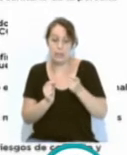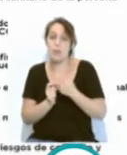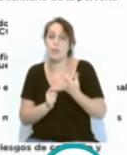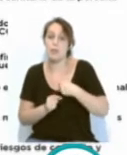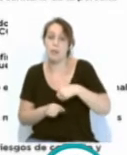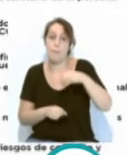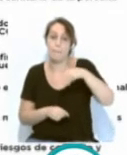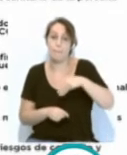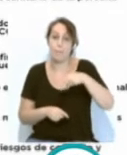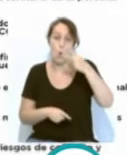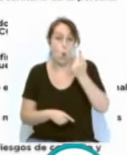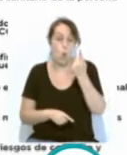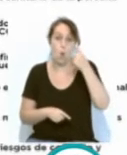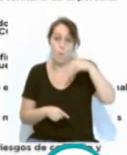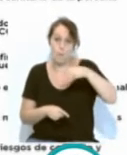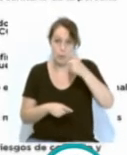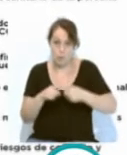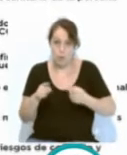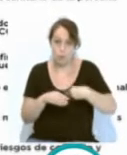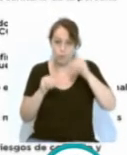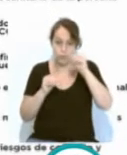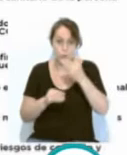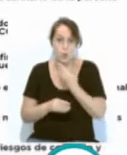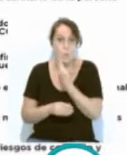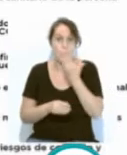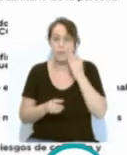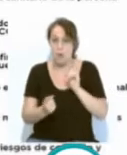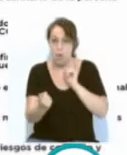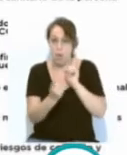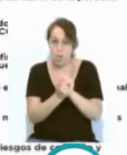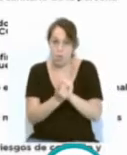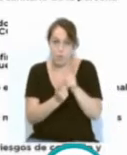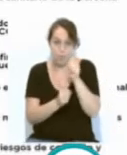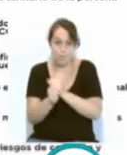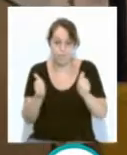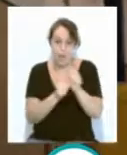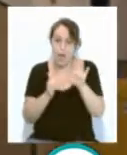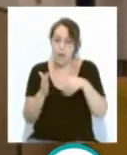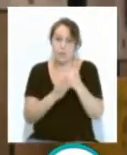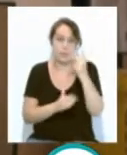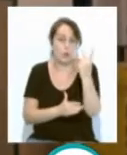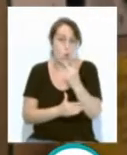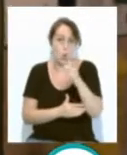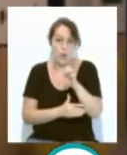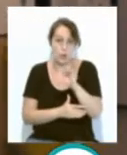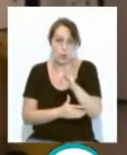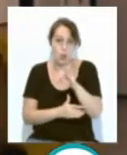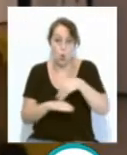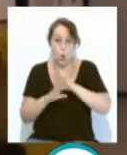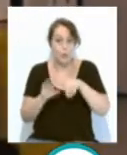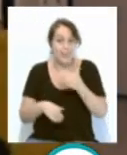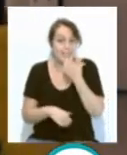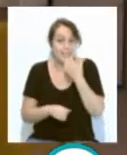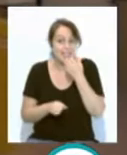metro y medio en todas las actividades, formación presencial prioritaria hasta segundo de la ESO y en última instancia y solo si se